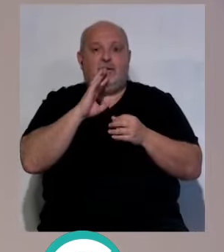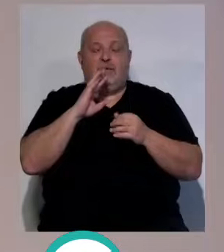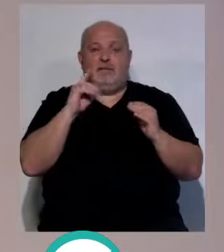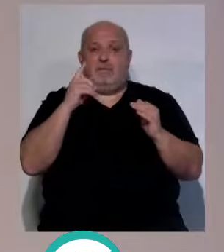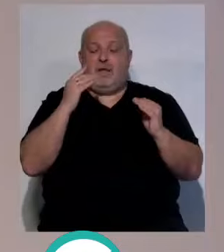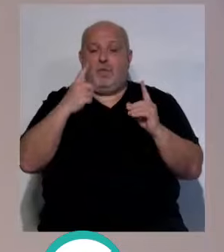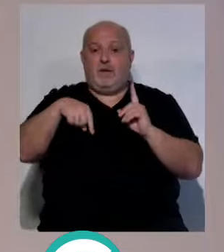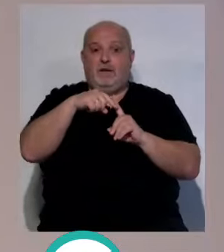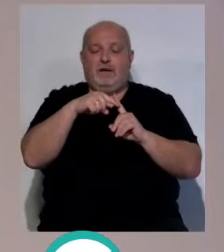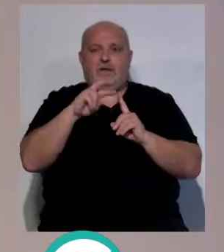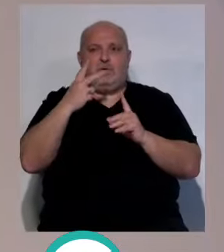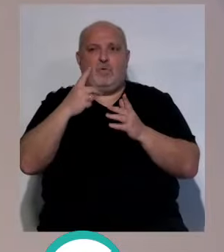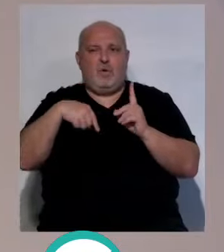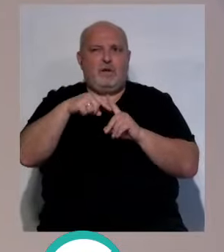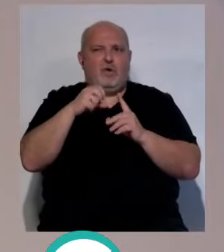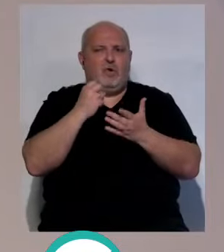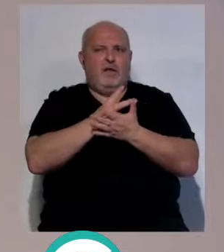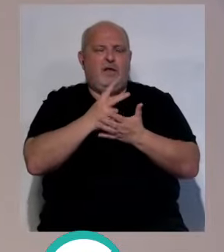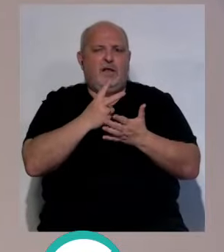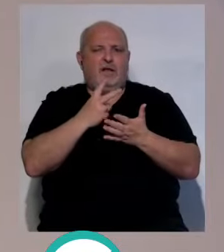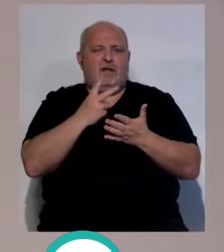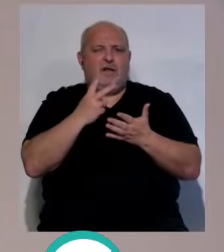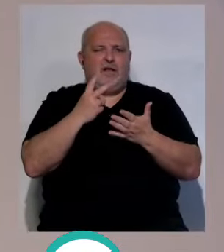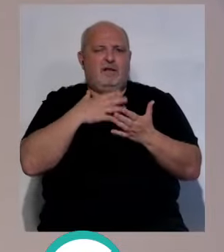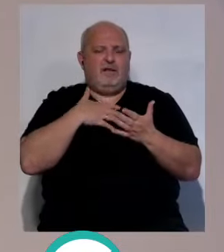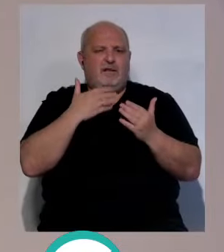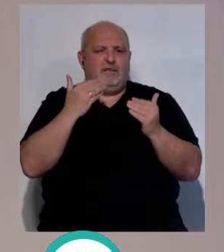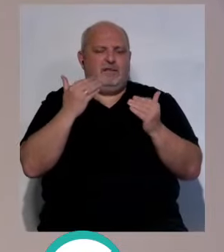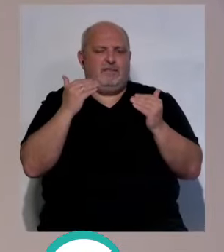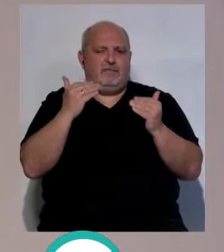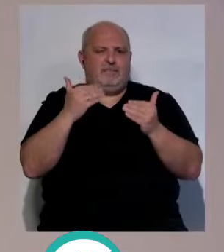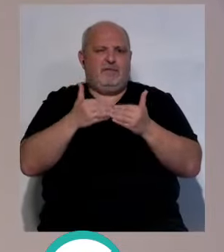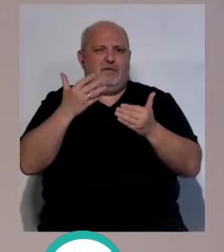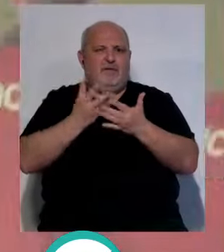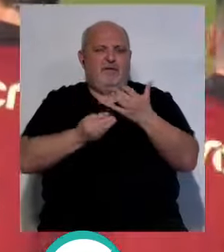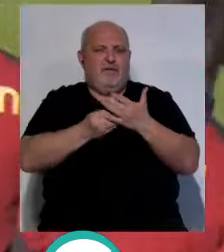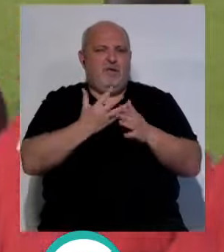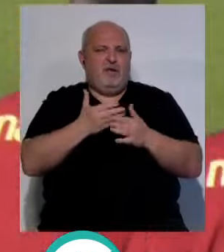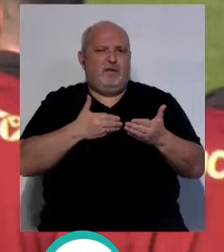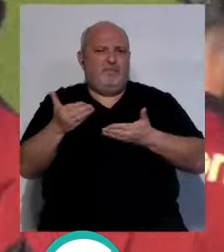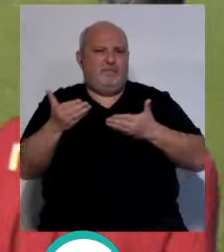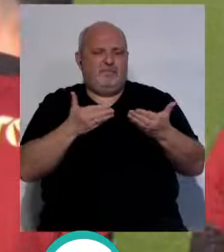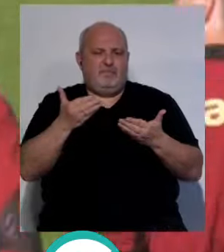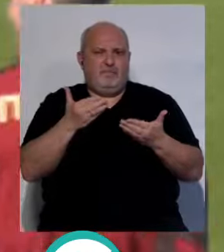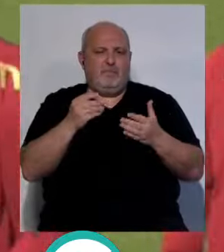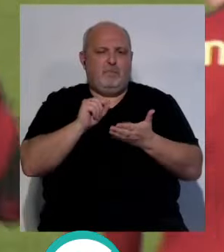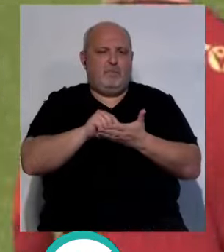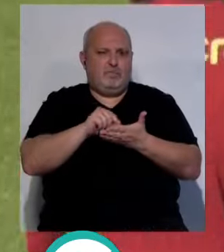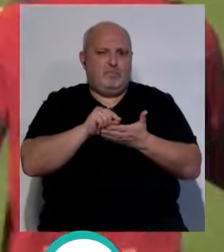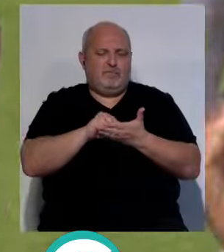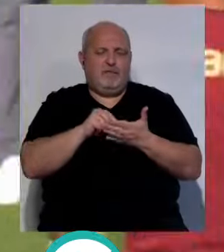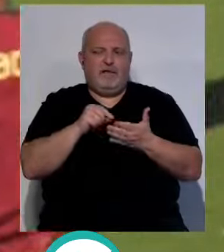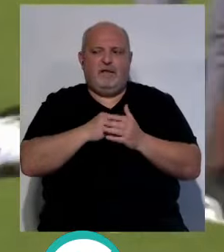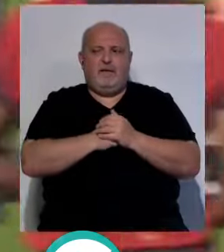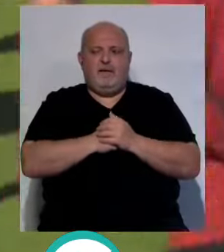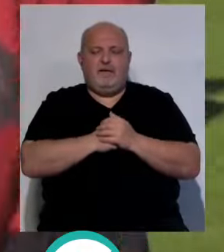temporada, la primera vuelta, y parte de la segunda, el nivel que hemos tenido. Tanto en juego como en puntuación, en ganar puntos.